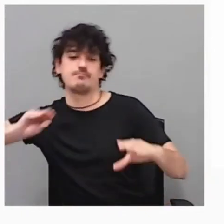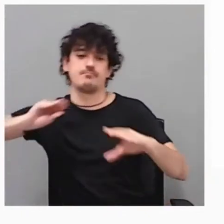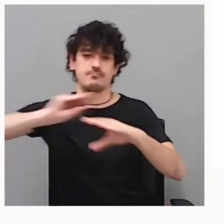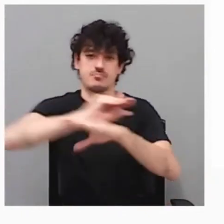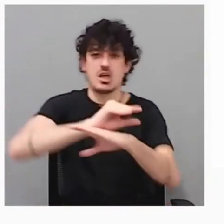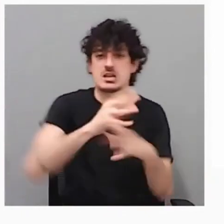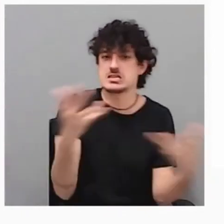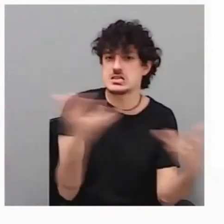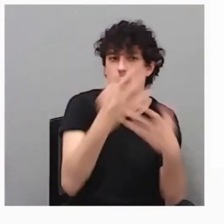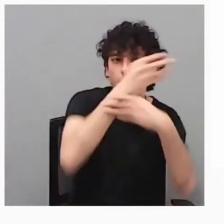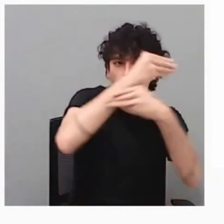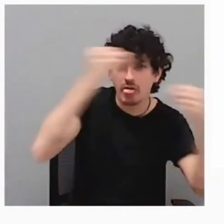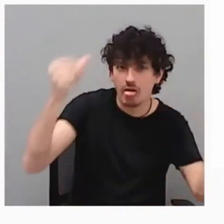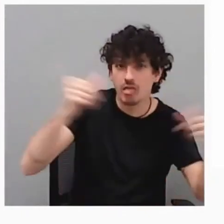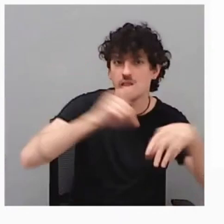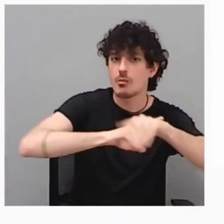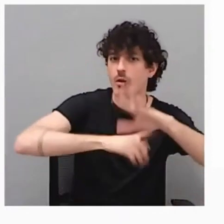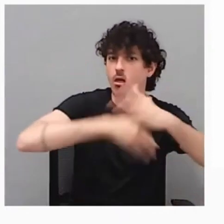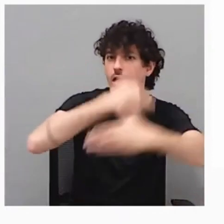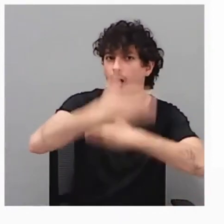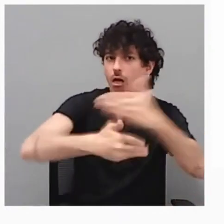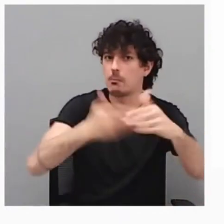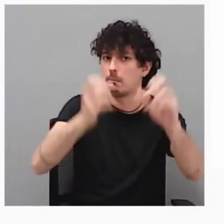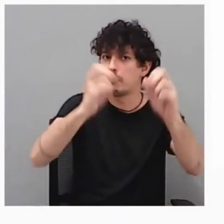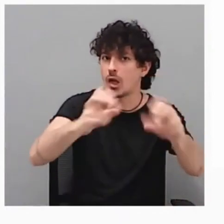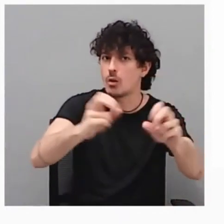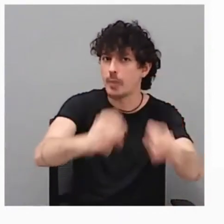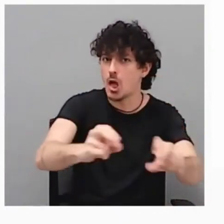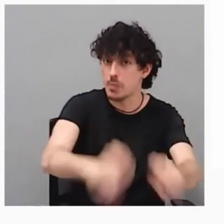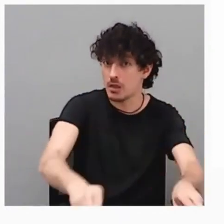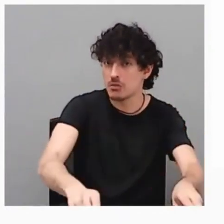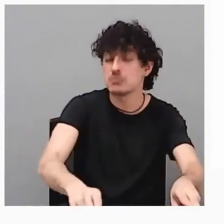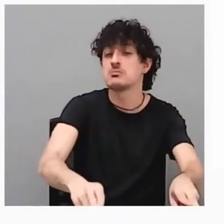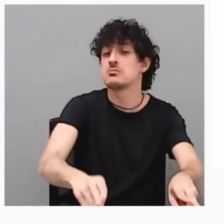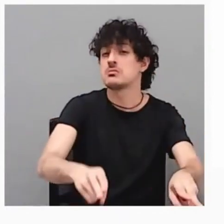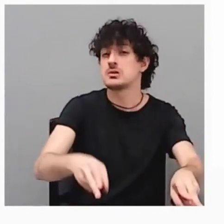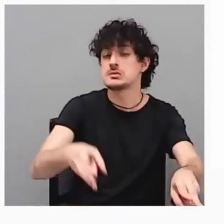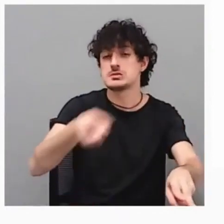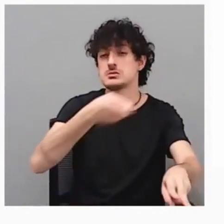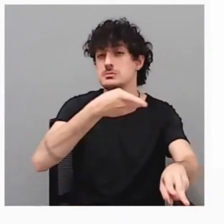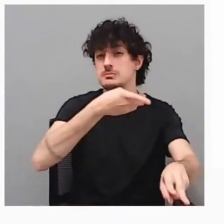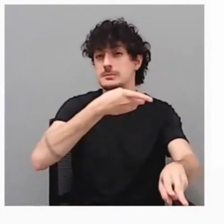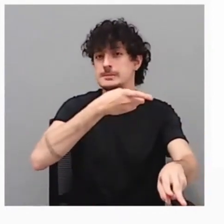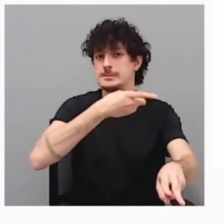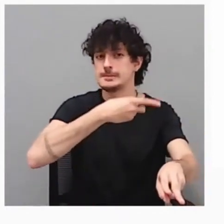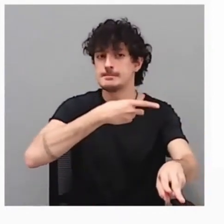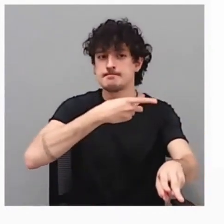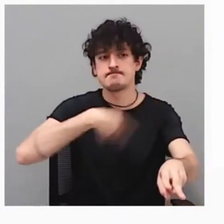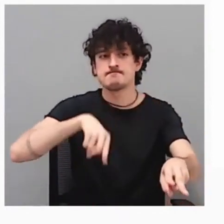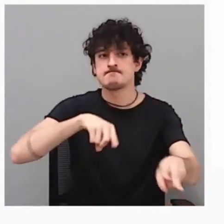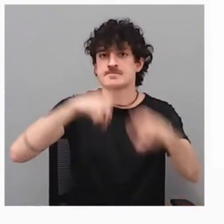cronificando en el tiempo y que le damos también una mayor presencia mediática.